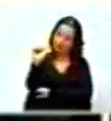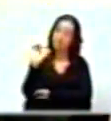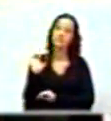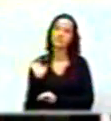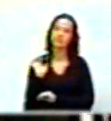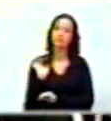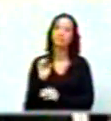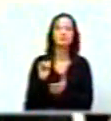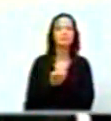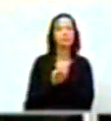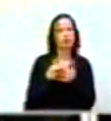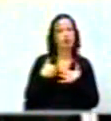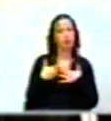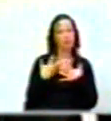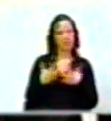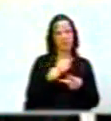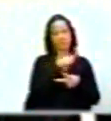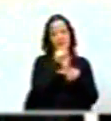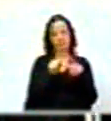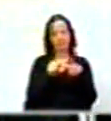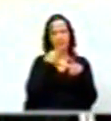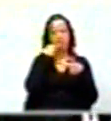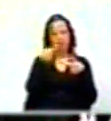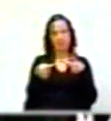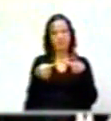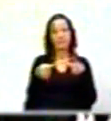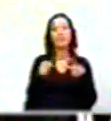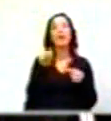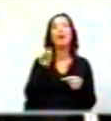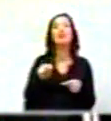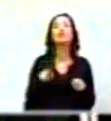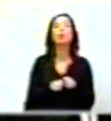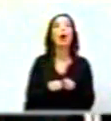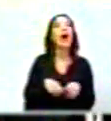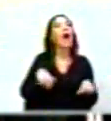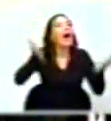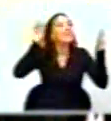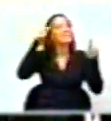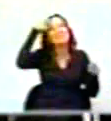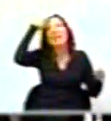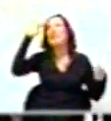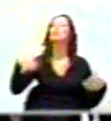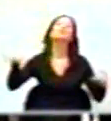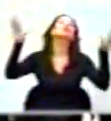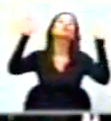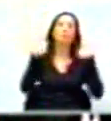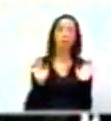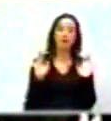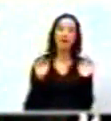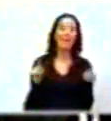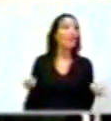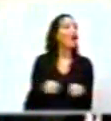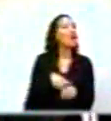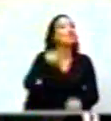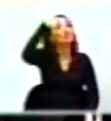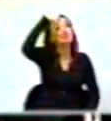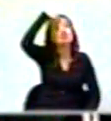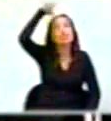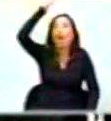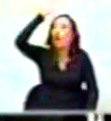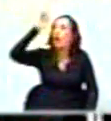Pero yo quiero decir como segundo elemento que esto no es casual, que esto no es espontáneo,